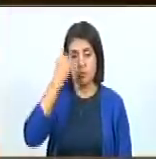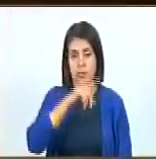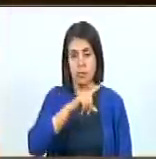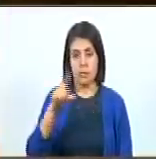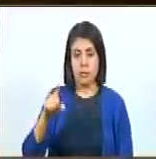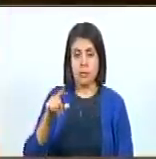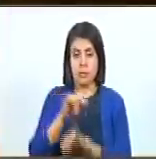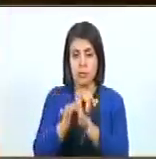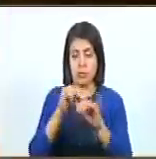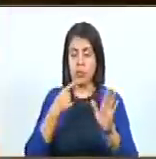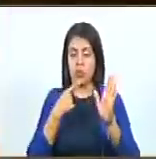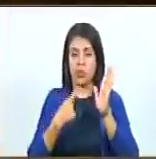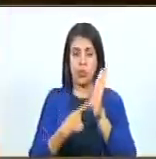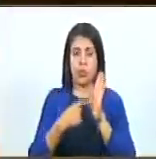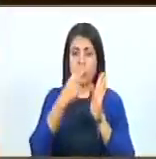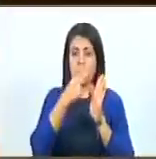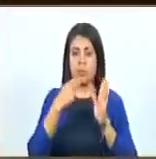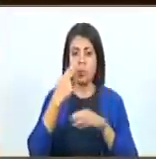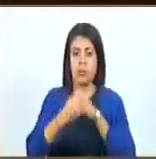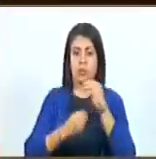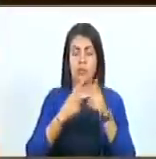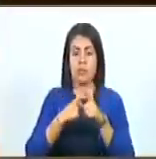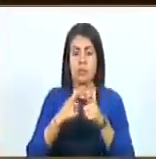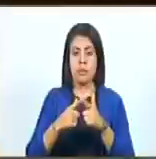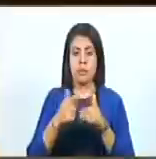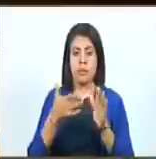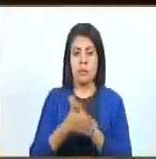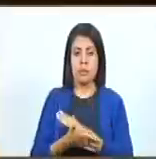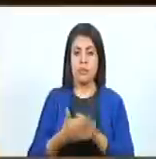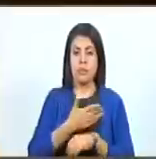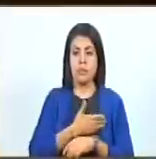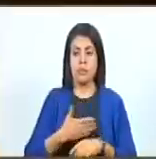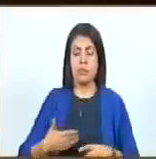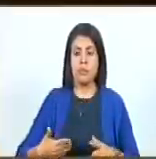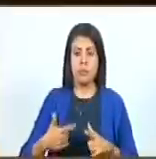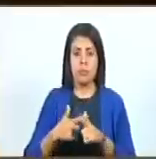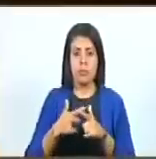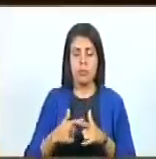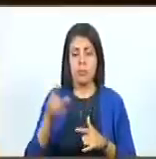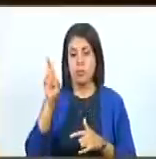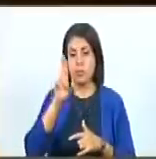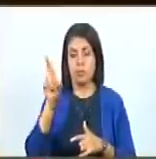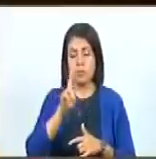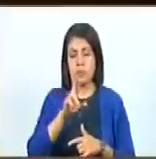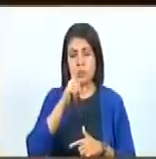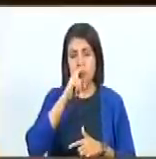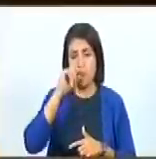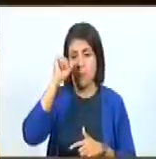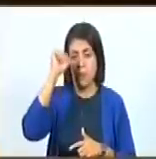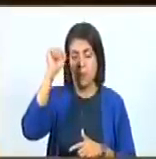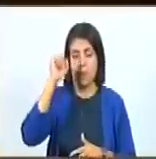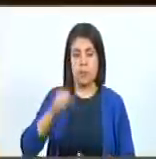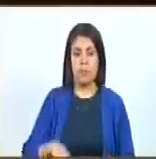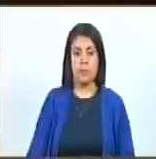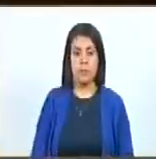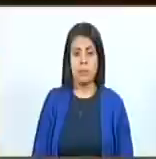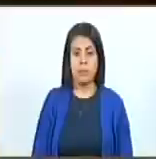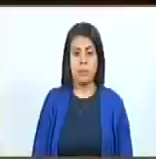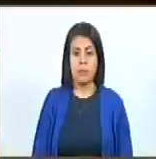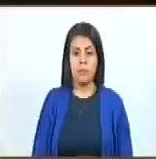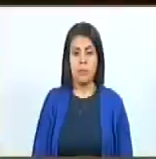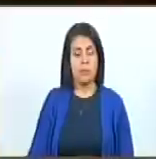para cumplir con el compromiso hecho a la iniciativa del Presidente de la República, Nicolás Maduro Moros,